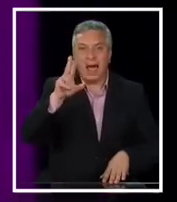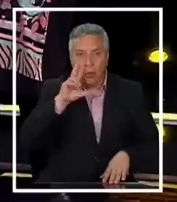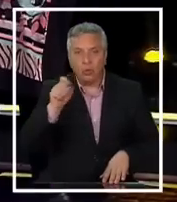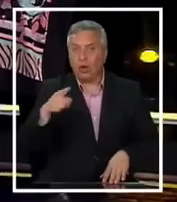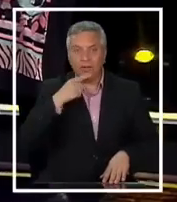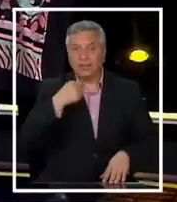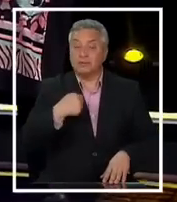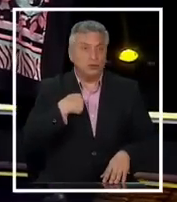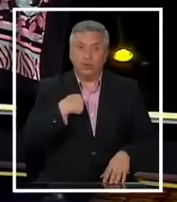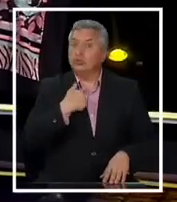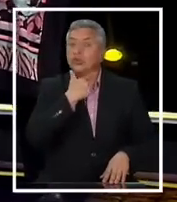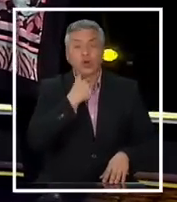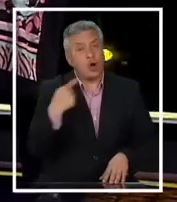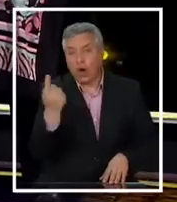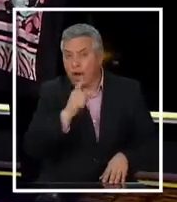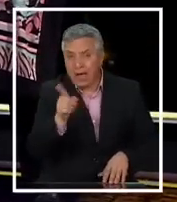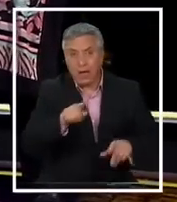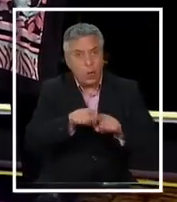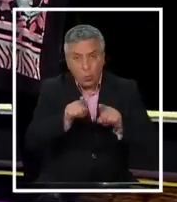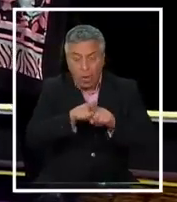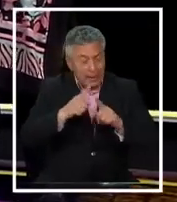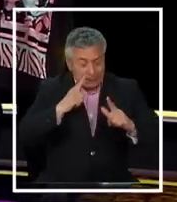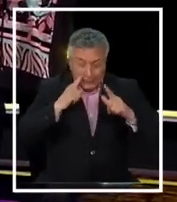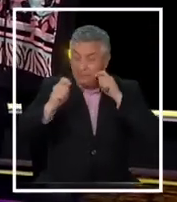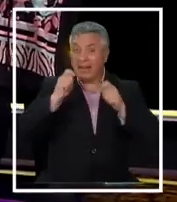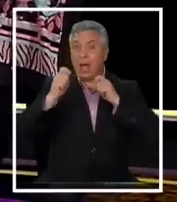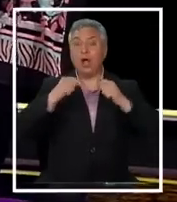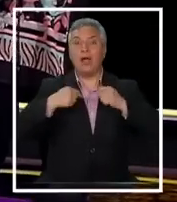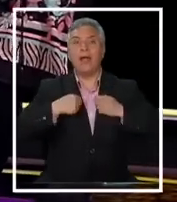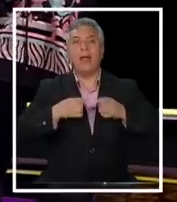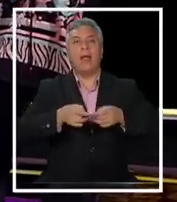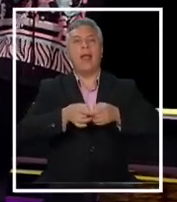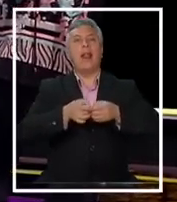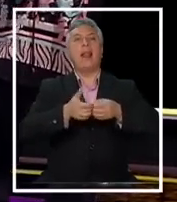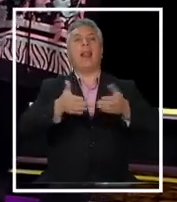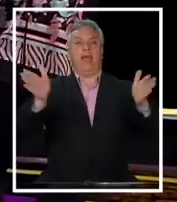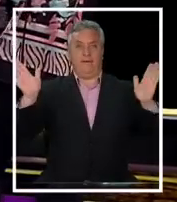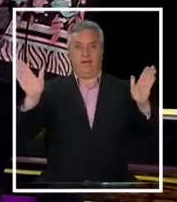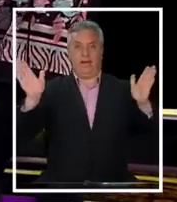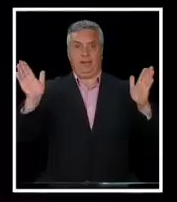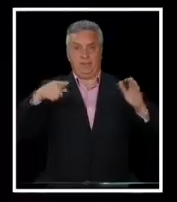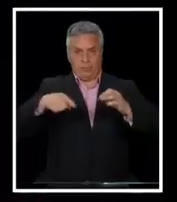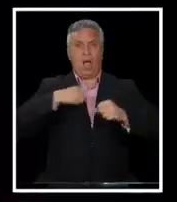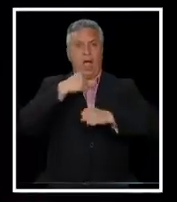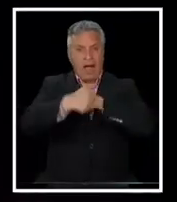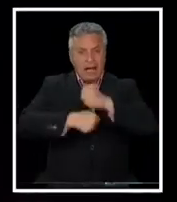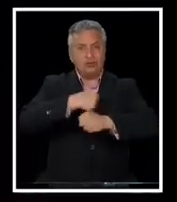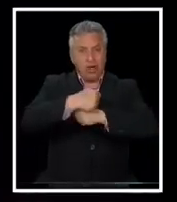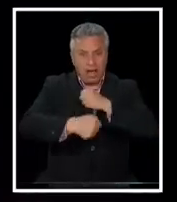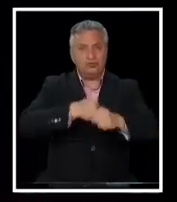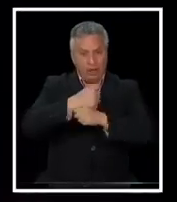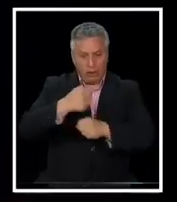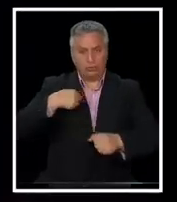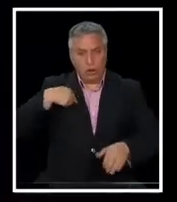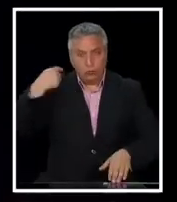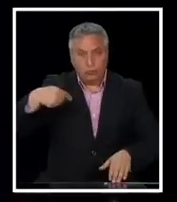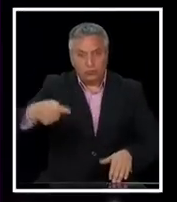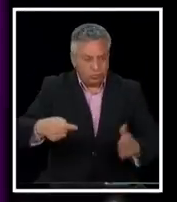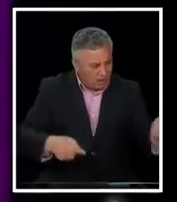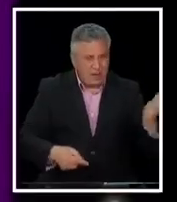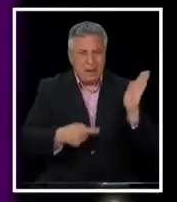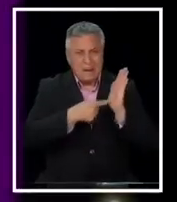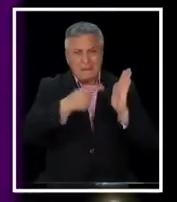que arriesgemos nuestra democracia, lo que a través de los años hemos logrado tener por un mal texto.